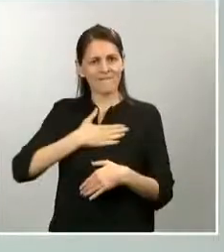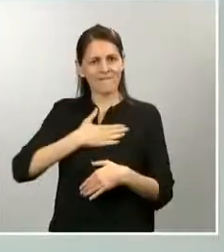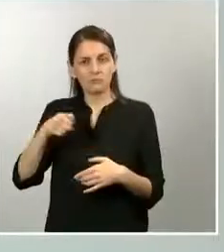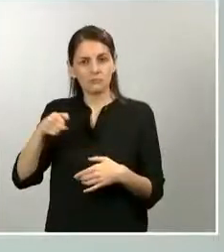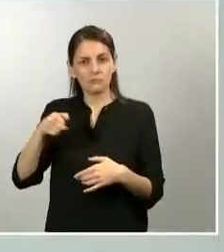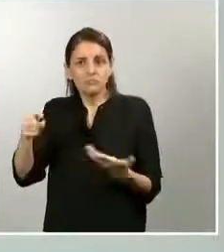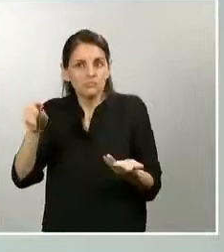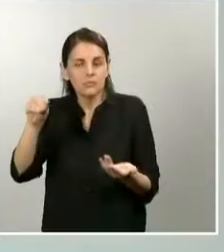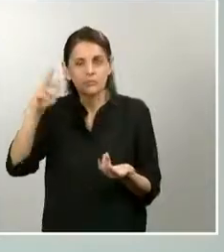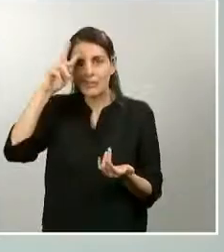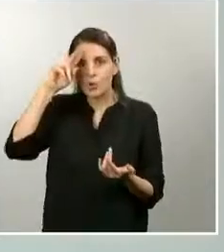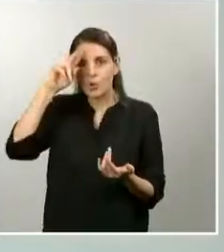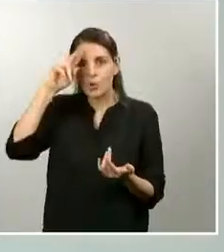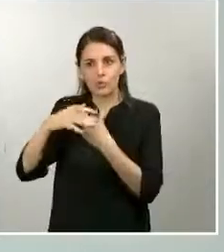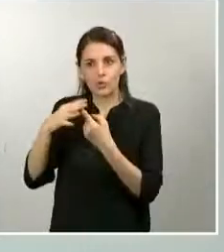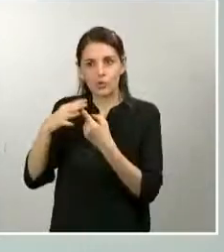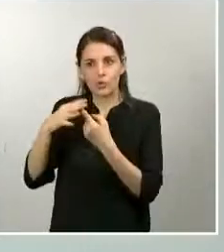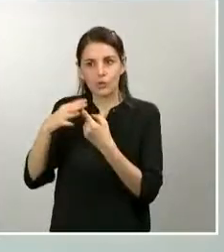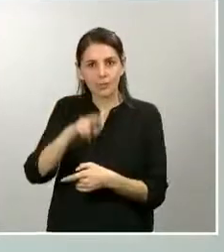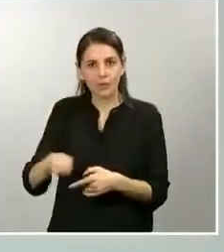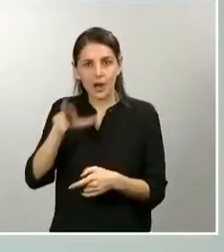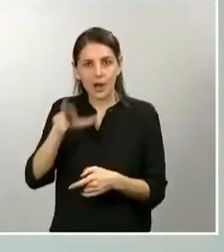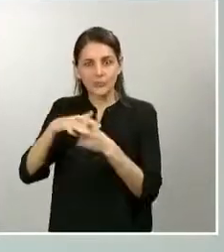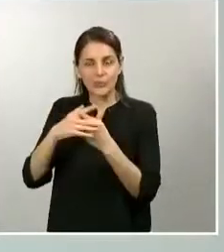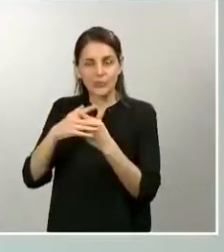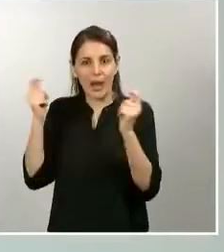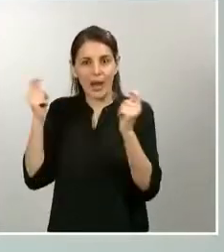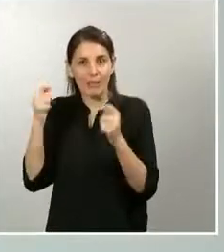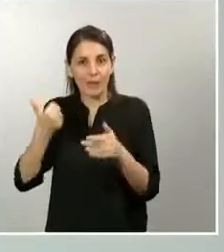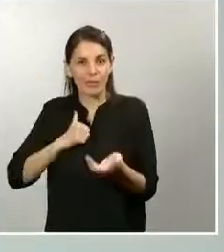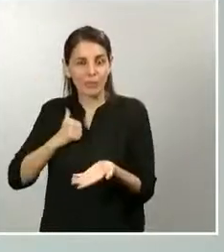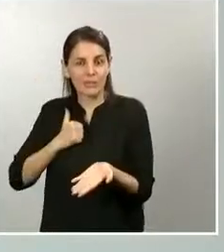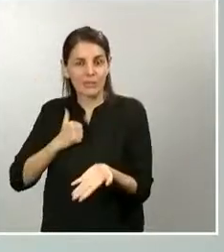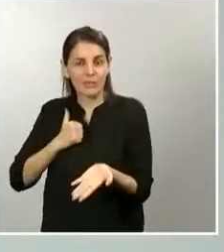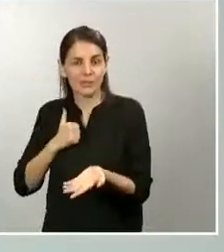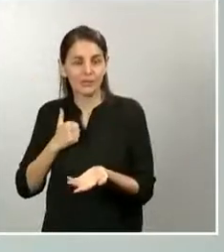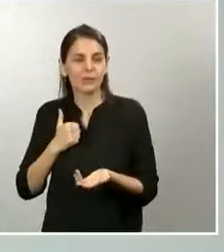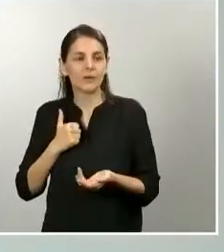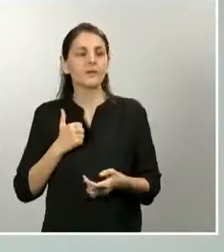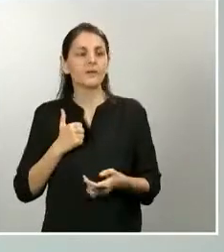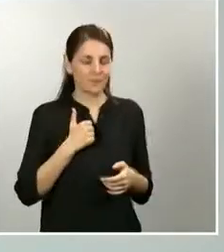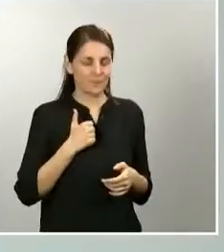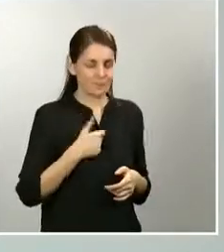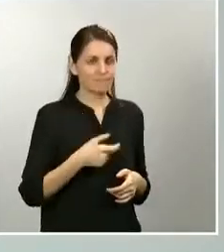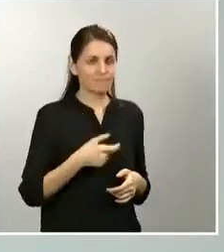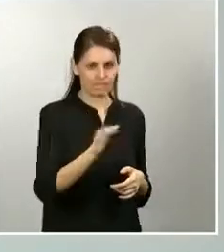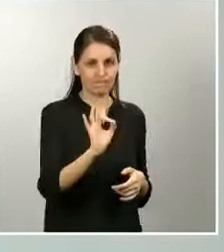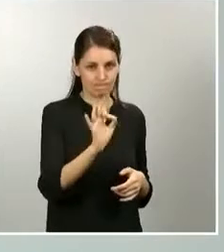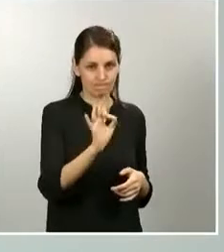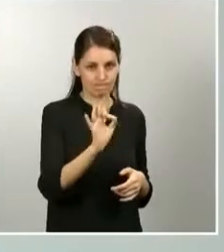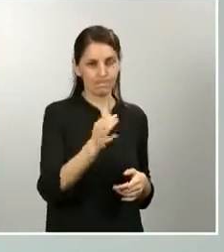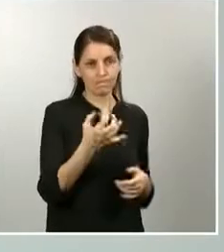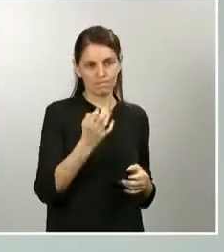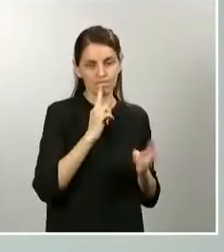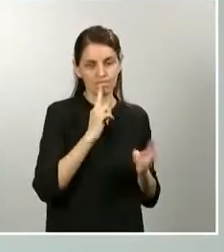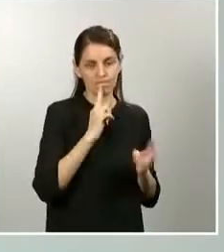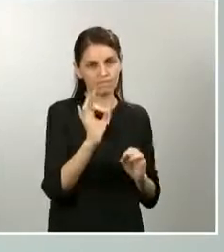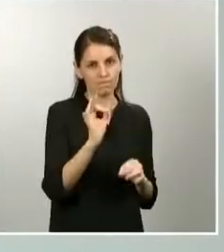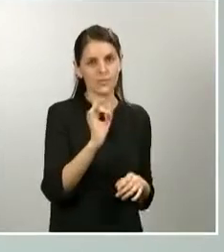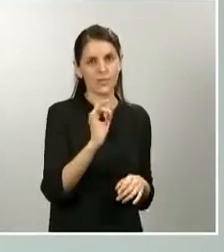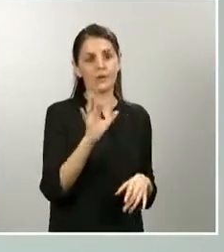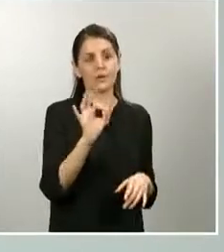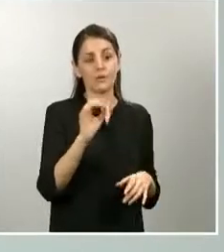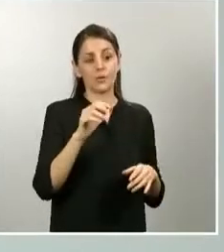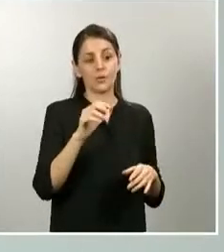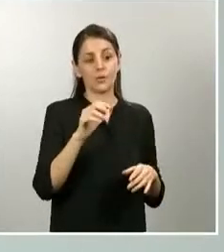aprovechando el estado de alarma? Bueno, decirles que efectivamente se ha producido un intento de vulneración del perímetro fronterizo